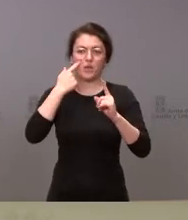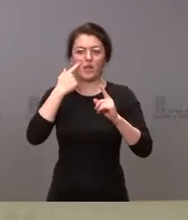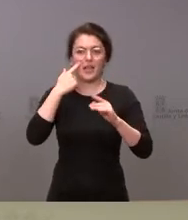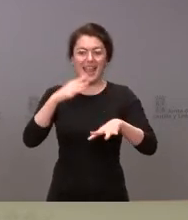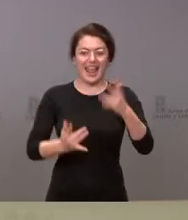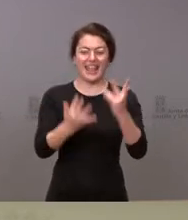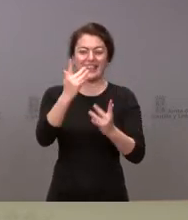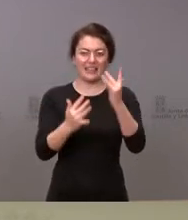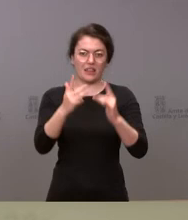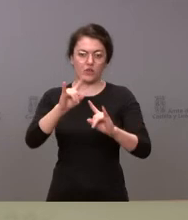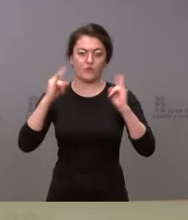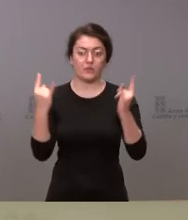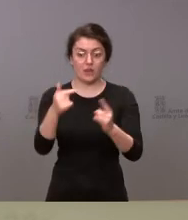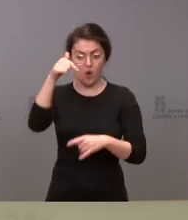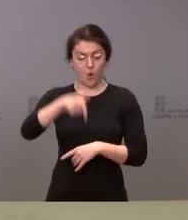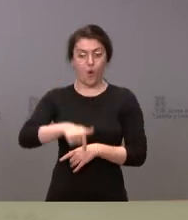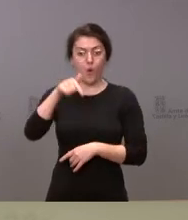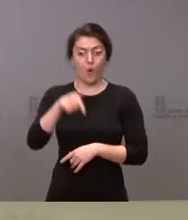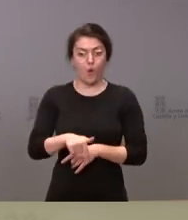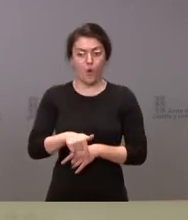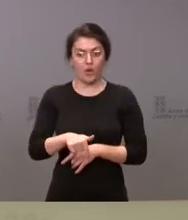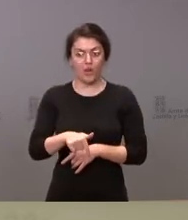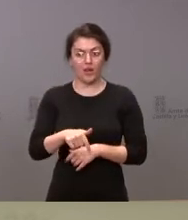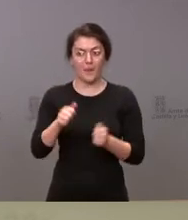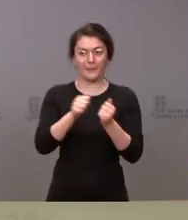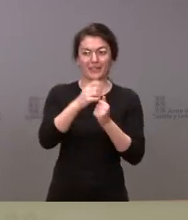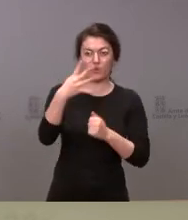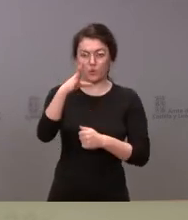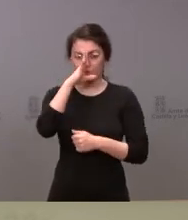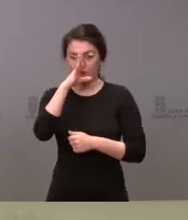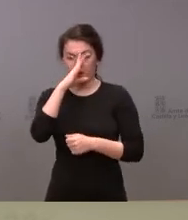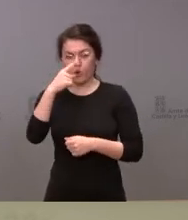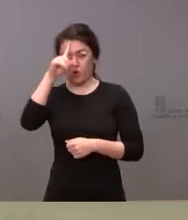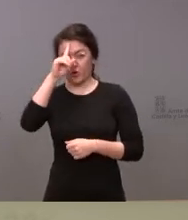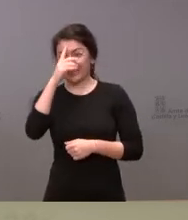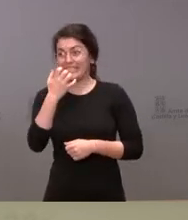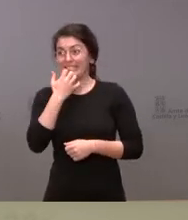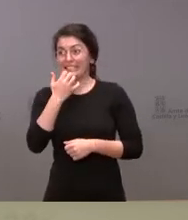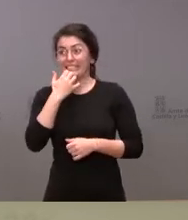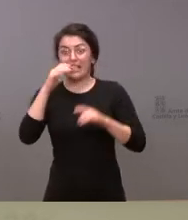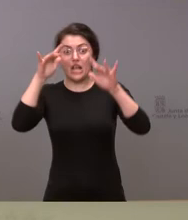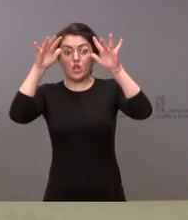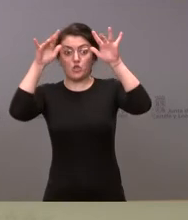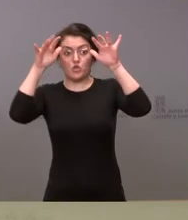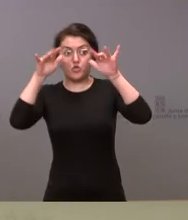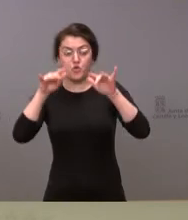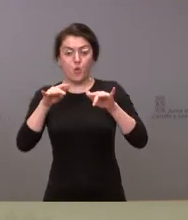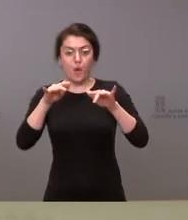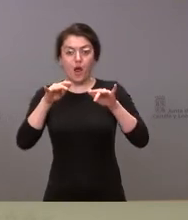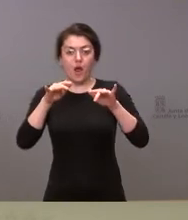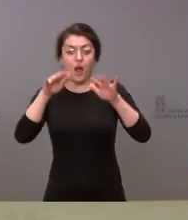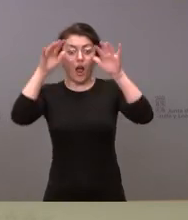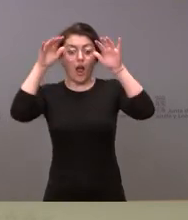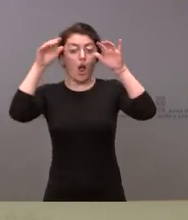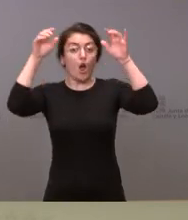hoy, creo, el 24 de febrero. No sé si la ausencia de lluvias se va a volver a ampliar y sobre todo que supone